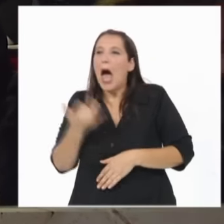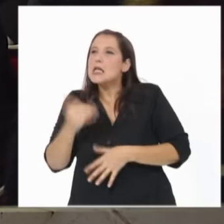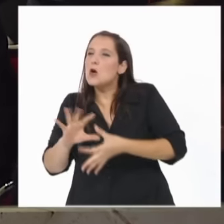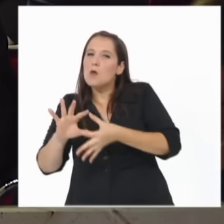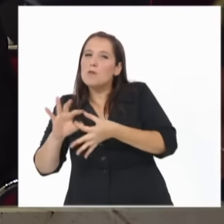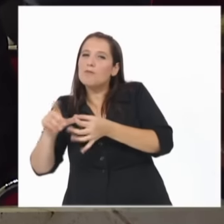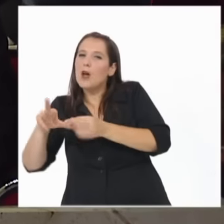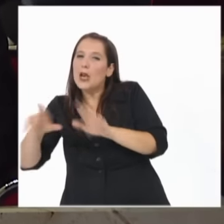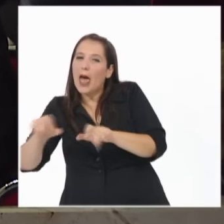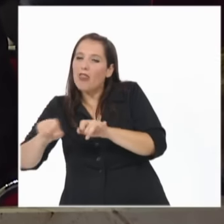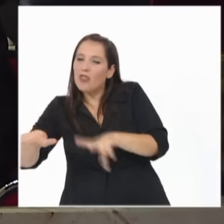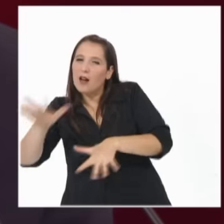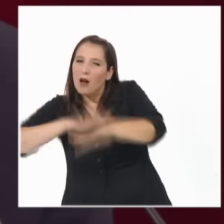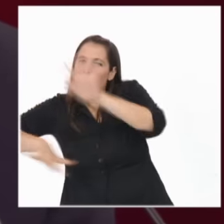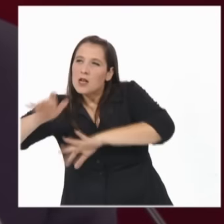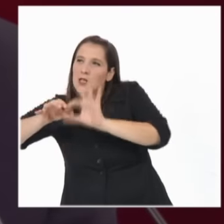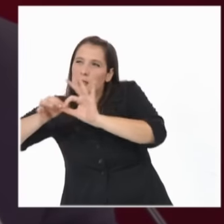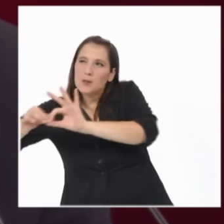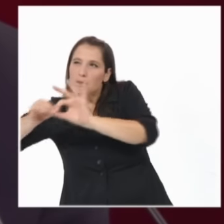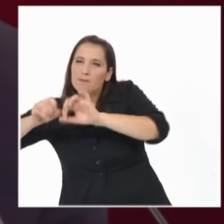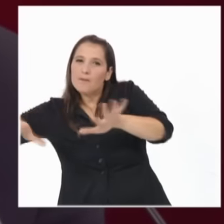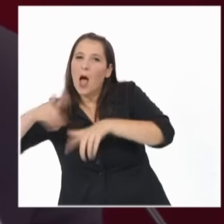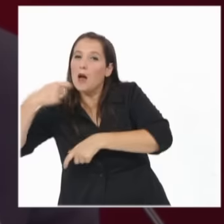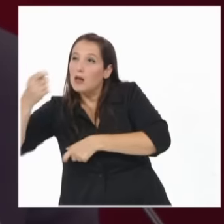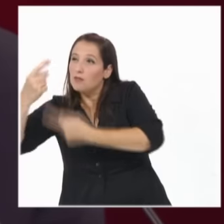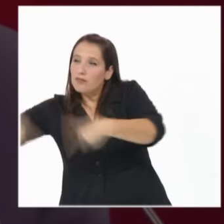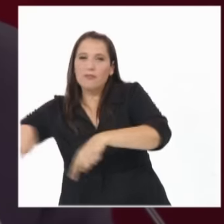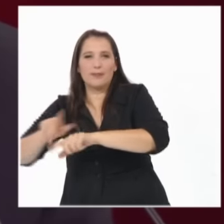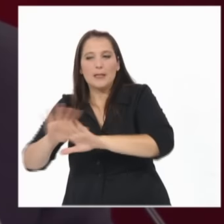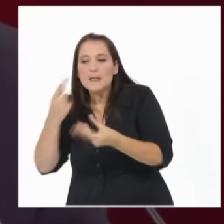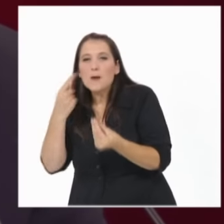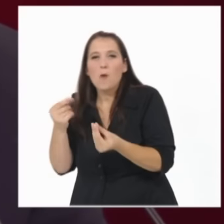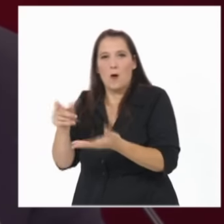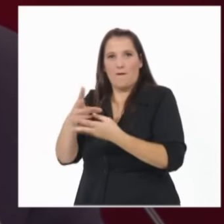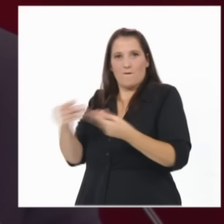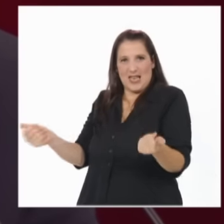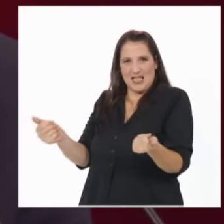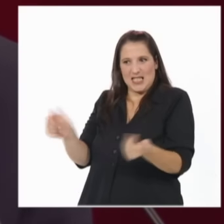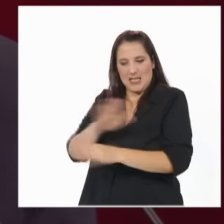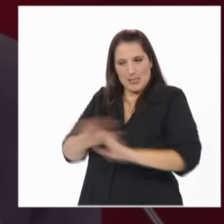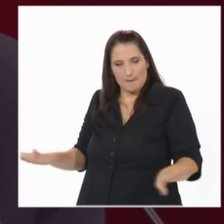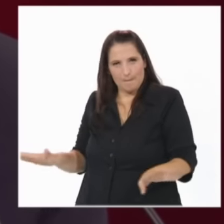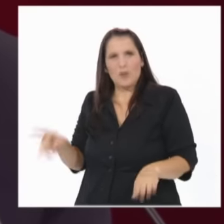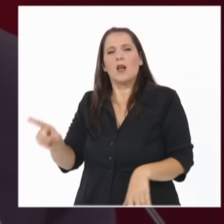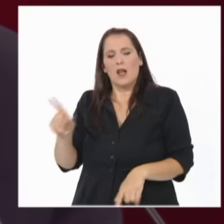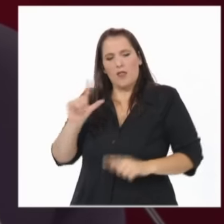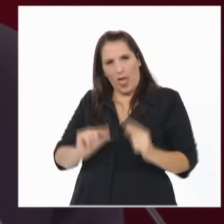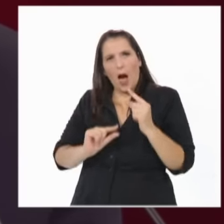narcoorganización. El trabajo comenzó y de a poco vamos viendo sus resultados.